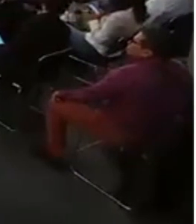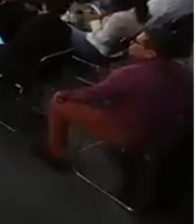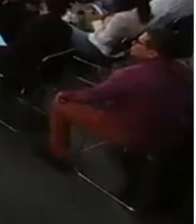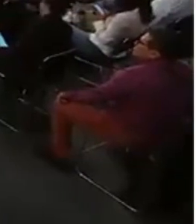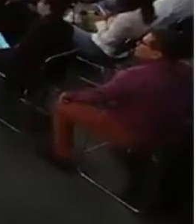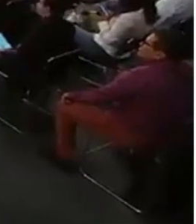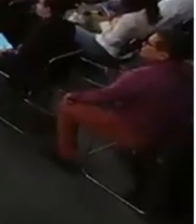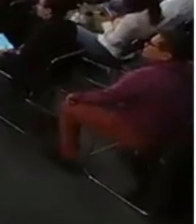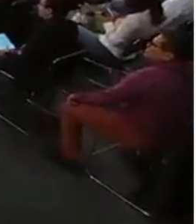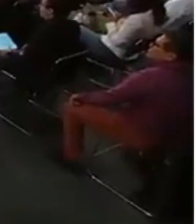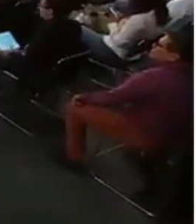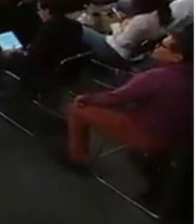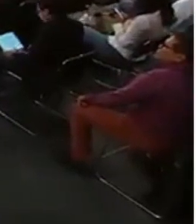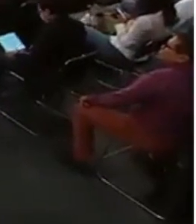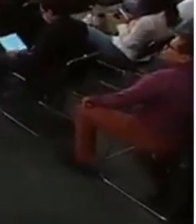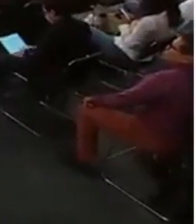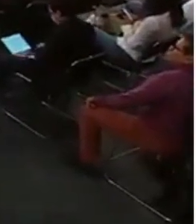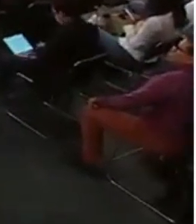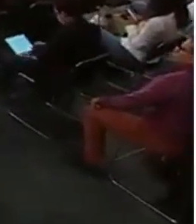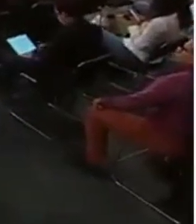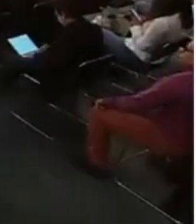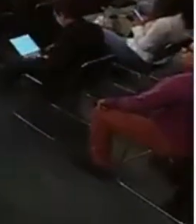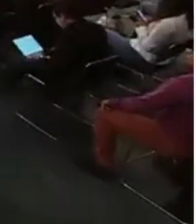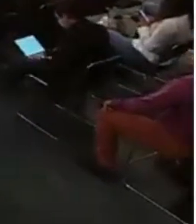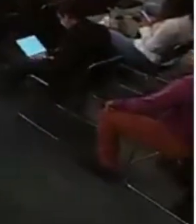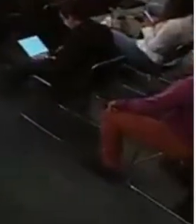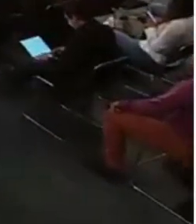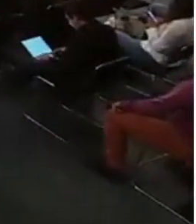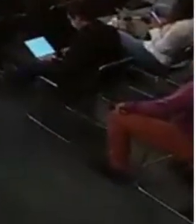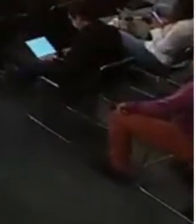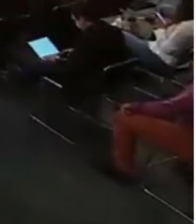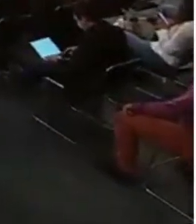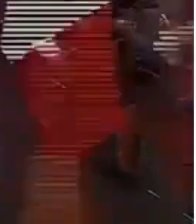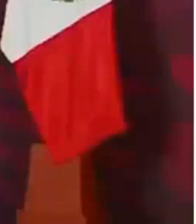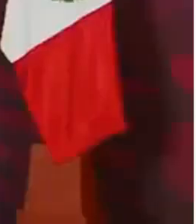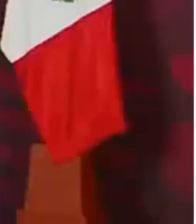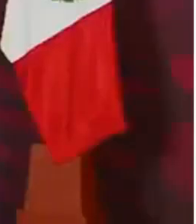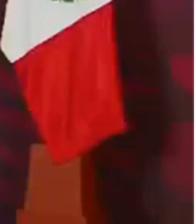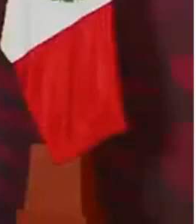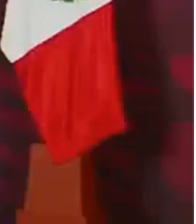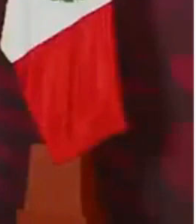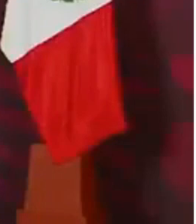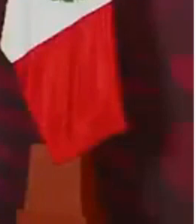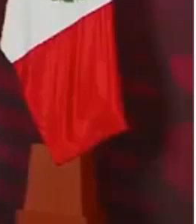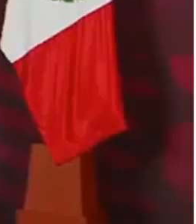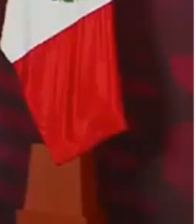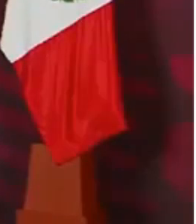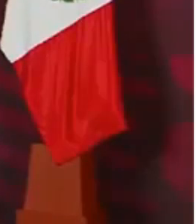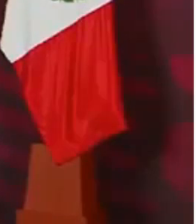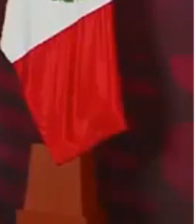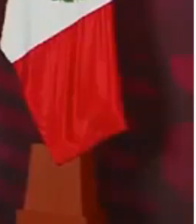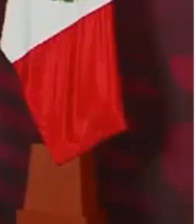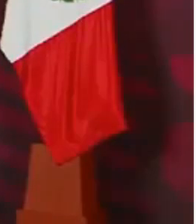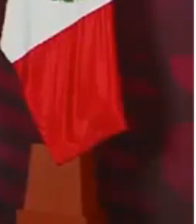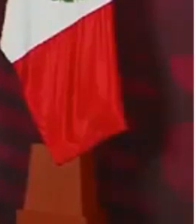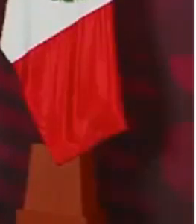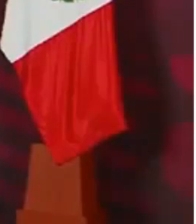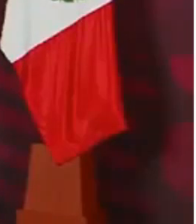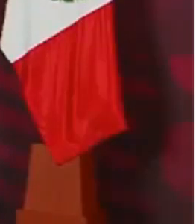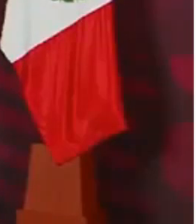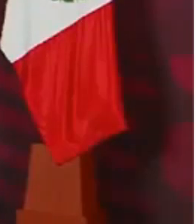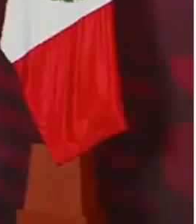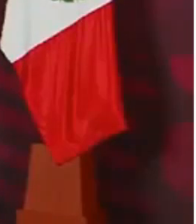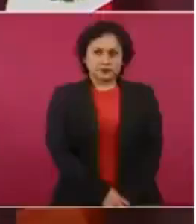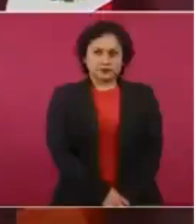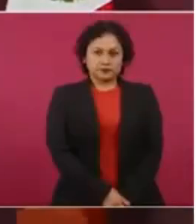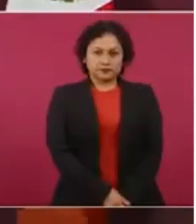firmó contratos relacionados con la adquisición, mantenimiento, prestación de servicios e infraestructura de